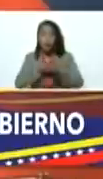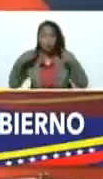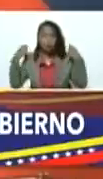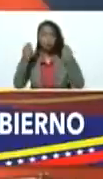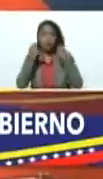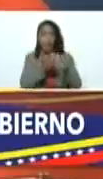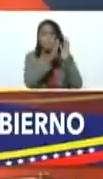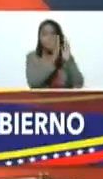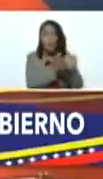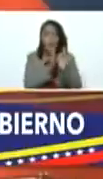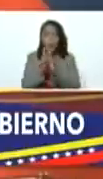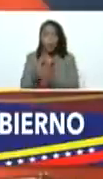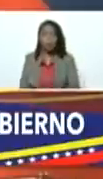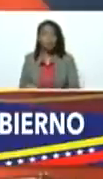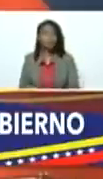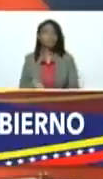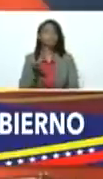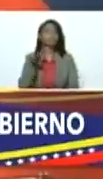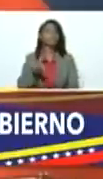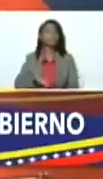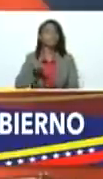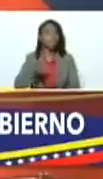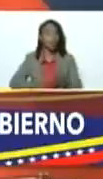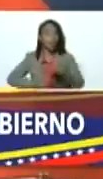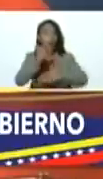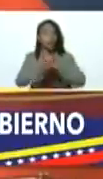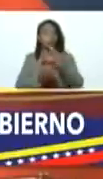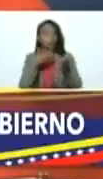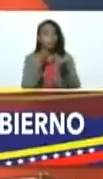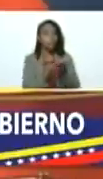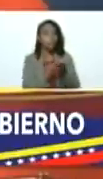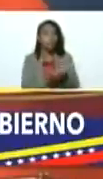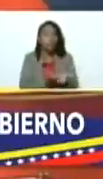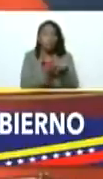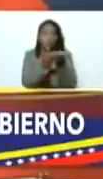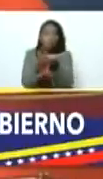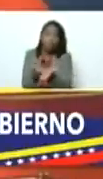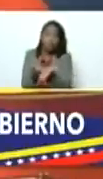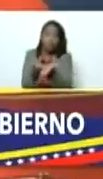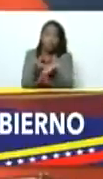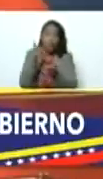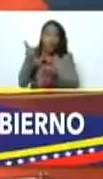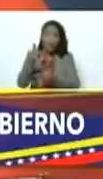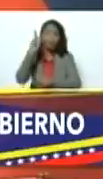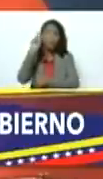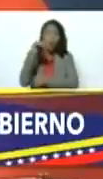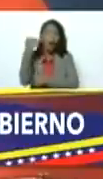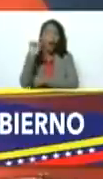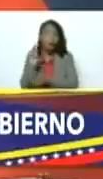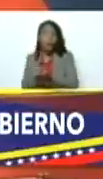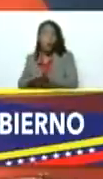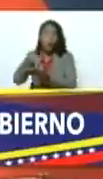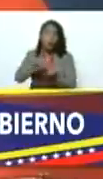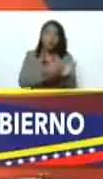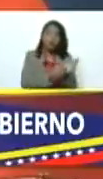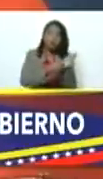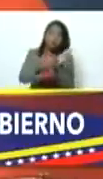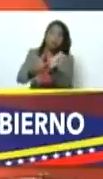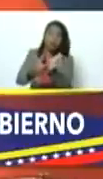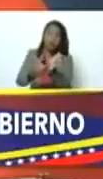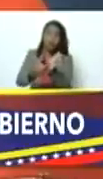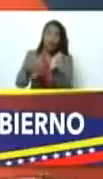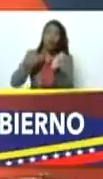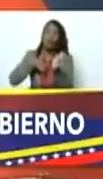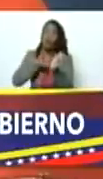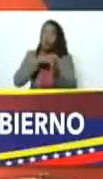organizado, muy importante, los proyectos que presenta el poder popular organizado, que también hizo un levantamiento, Presidente, nosotros